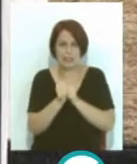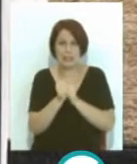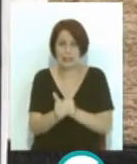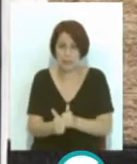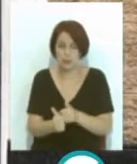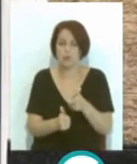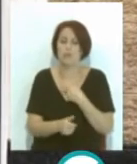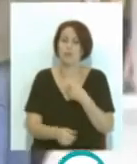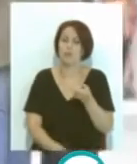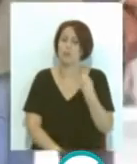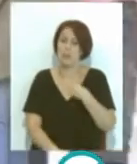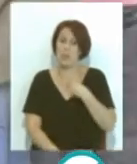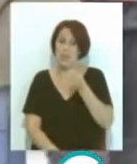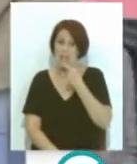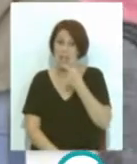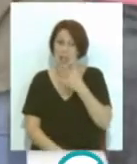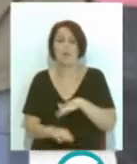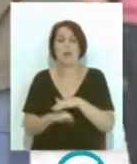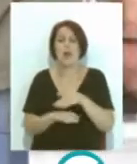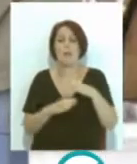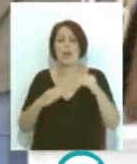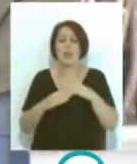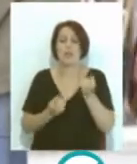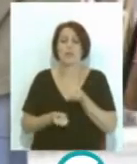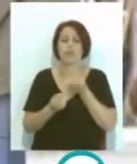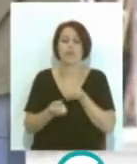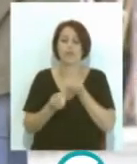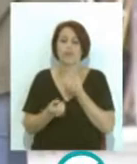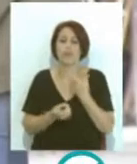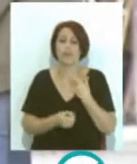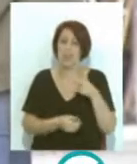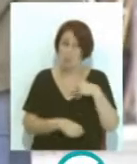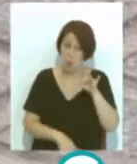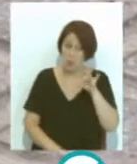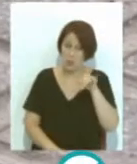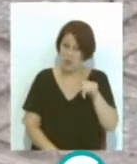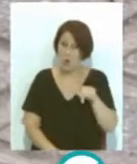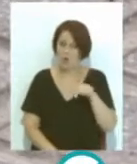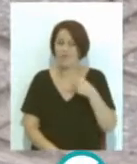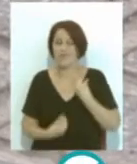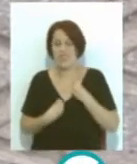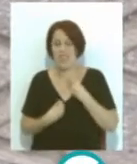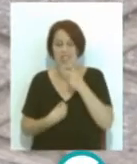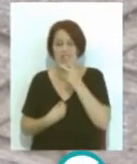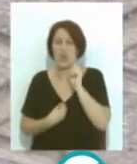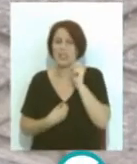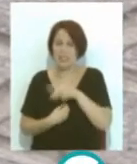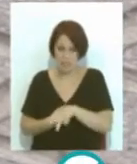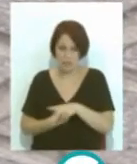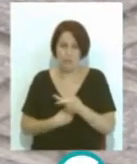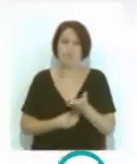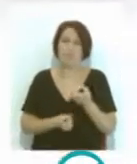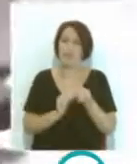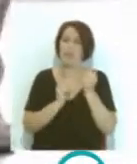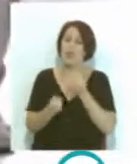de los tratamientos para informar a aquellos pacientes de todos los beneficios que tiene una vida sin humo. Según los